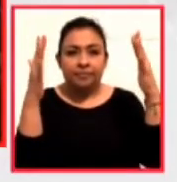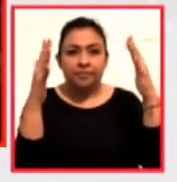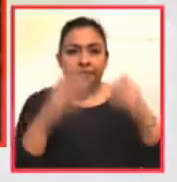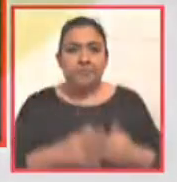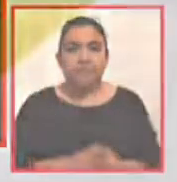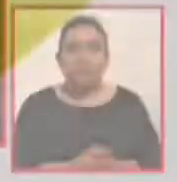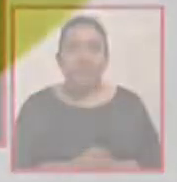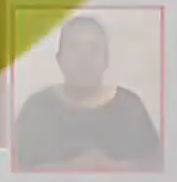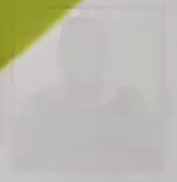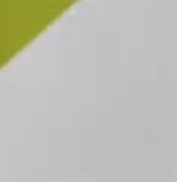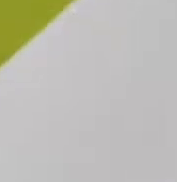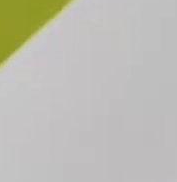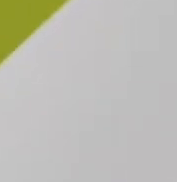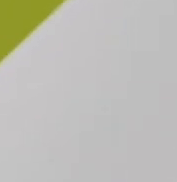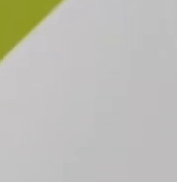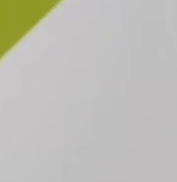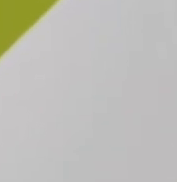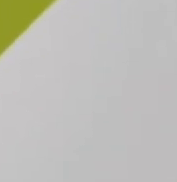Aplausos